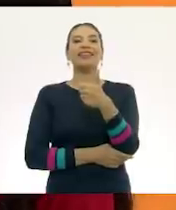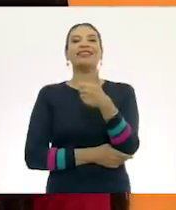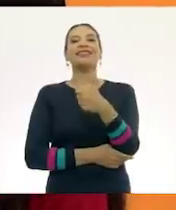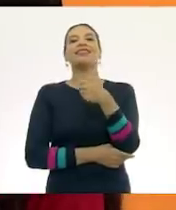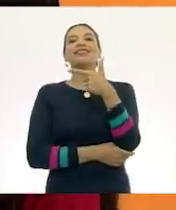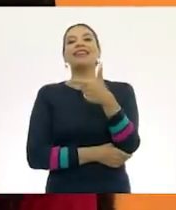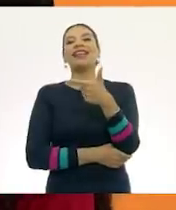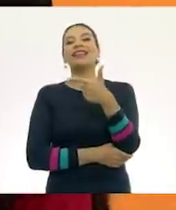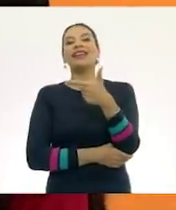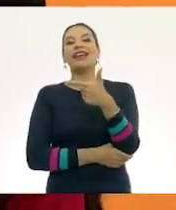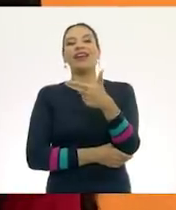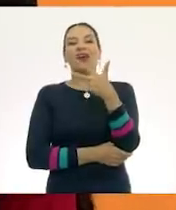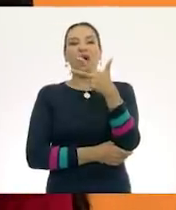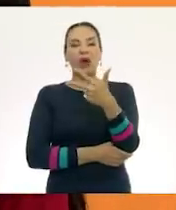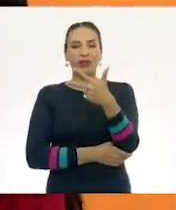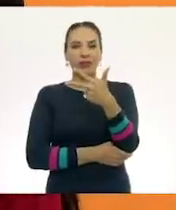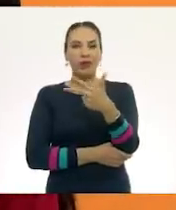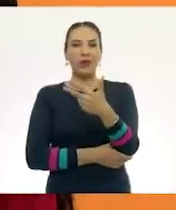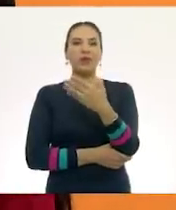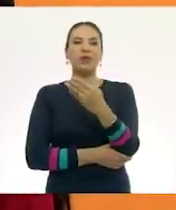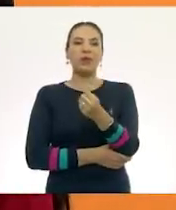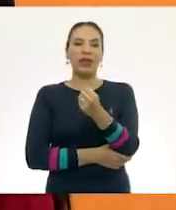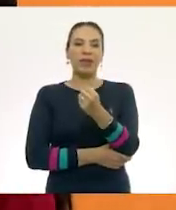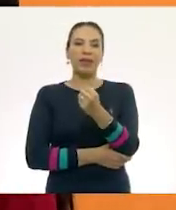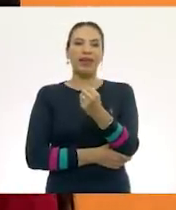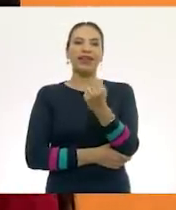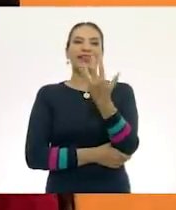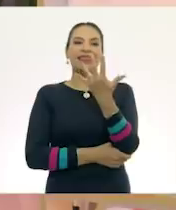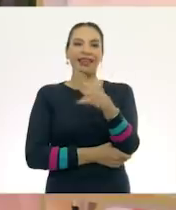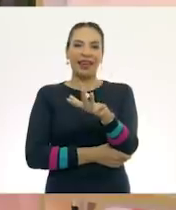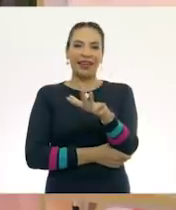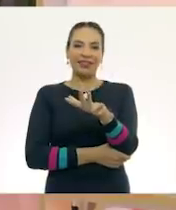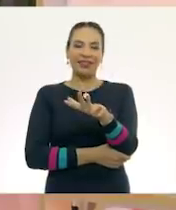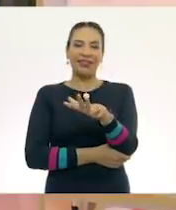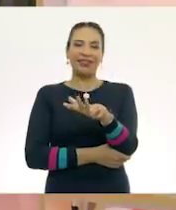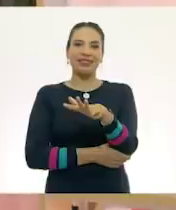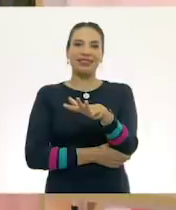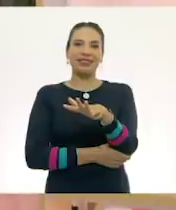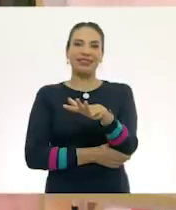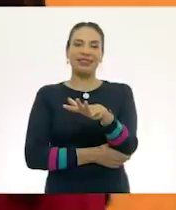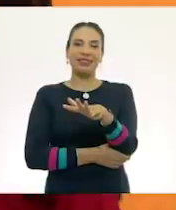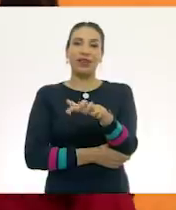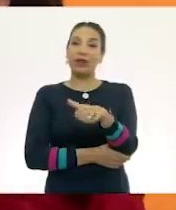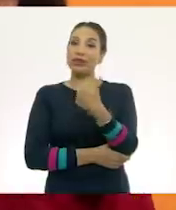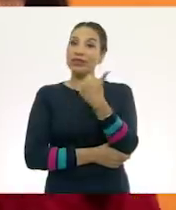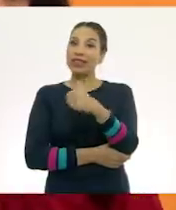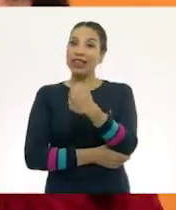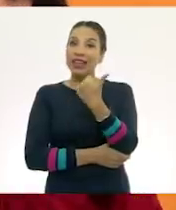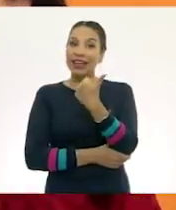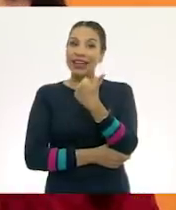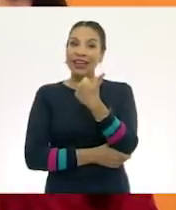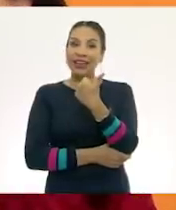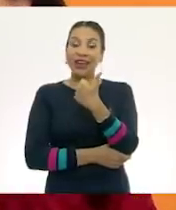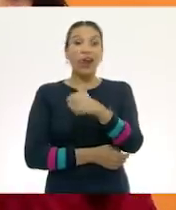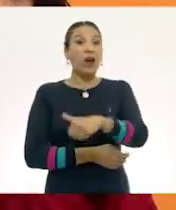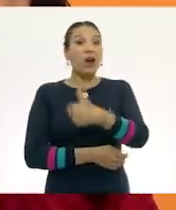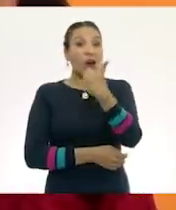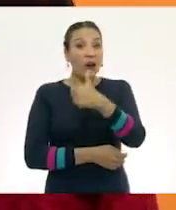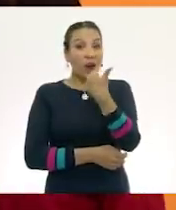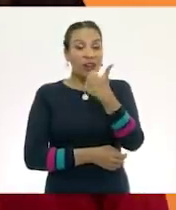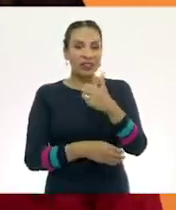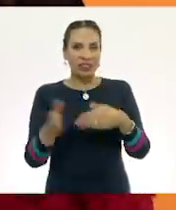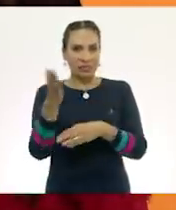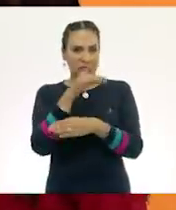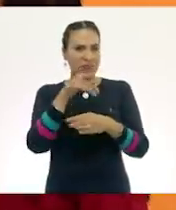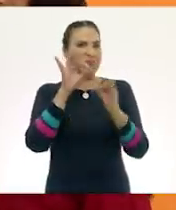seis, siete, ocho, nueve, diez, once. Once banderitas.